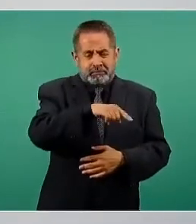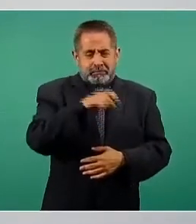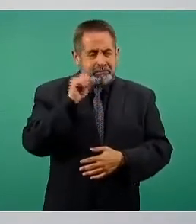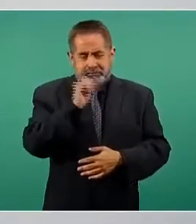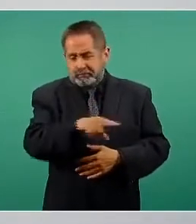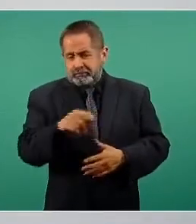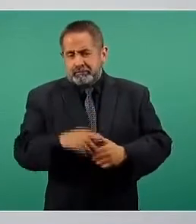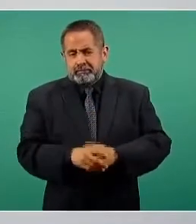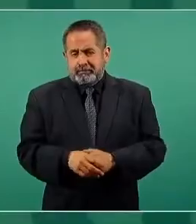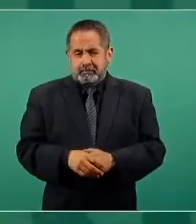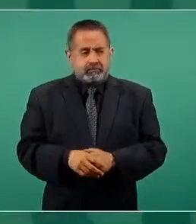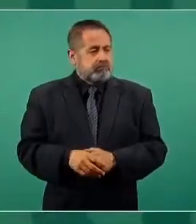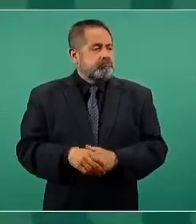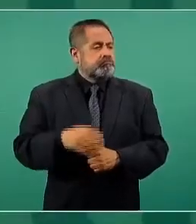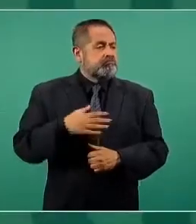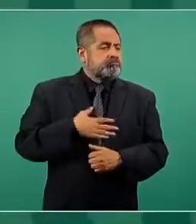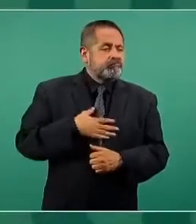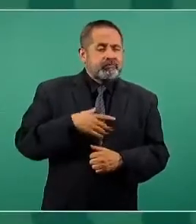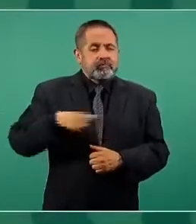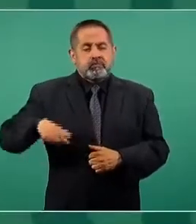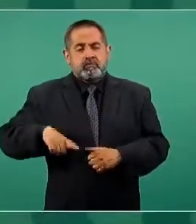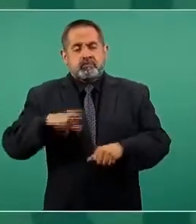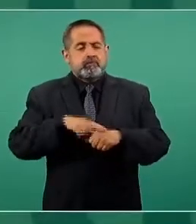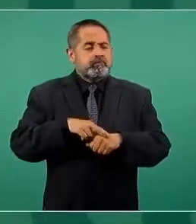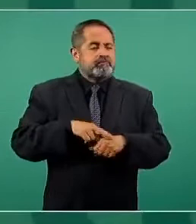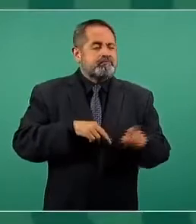Ellos imponen gobernadores.